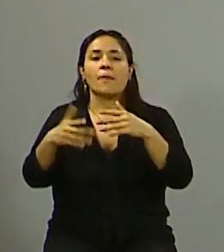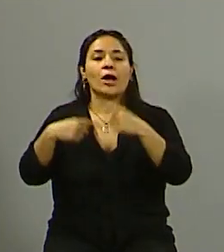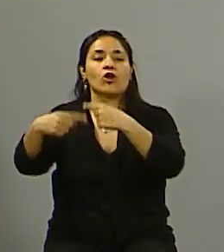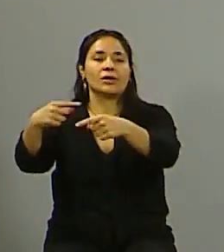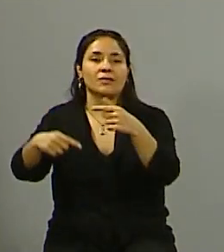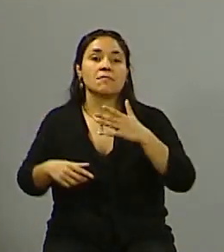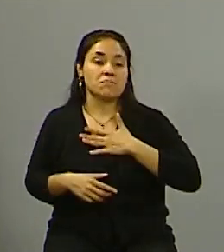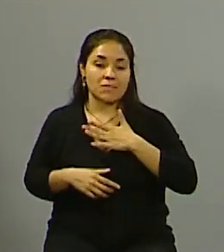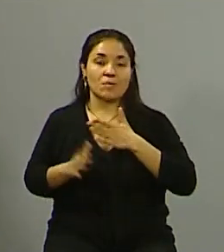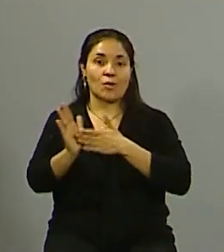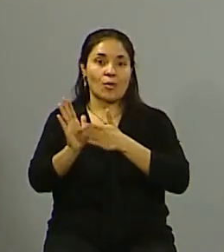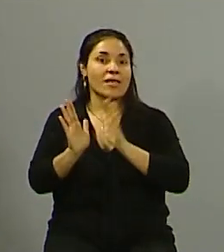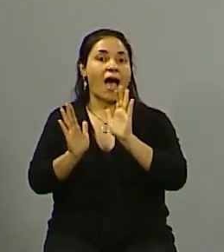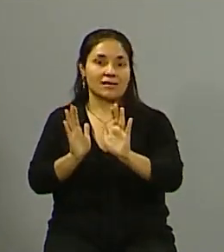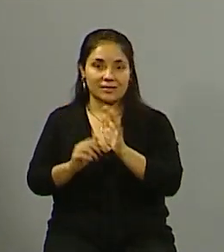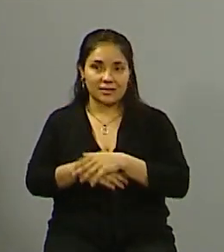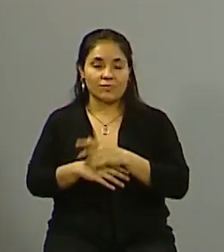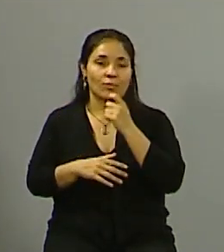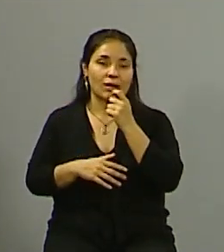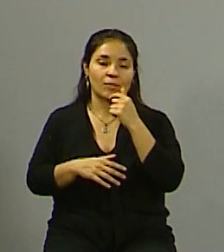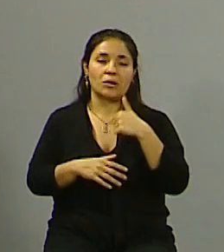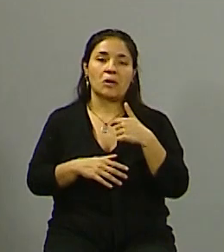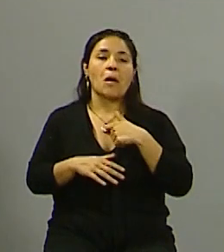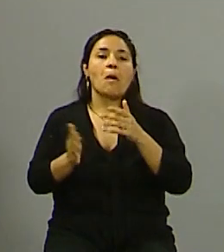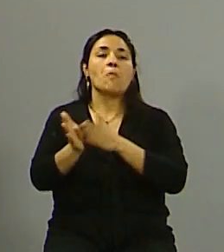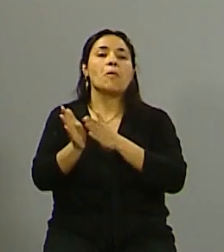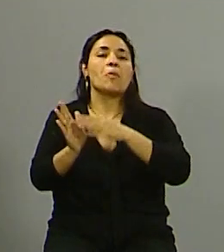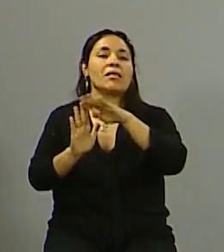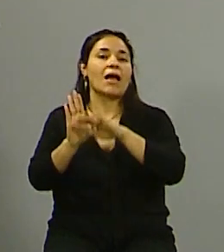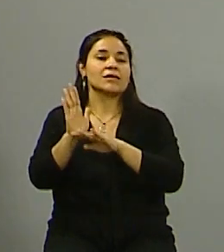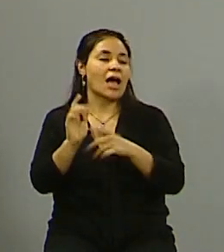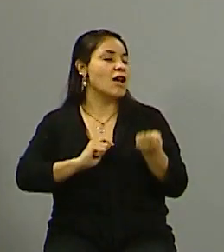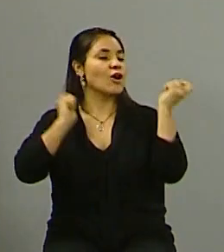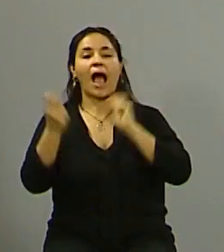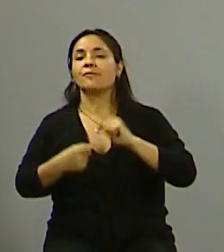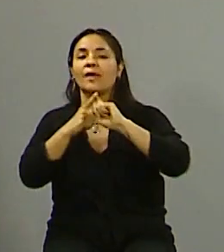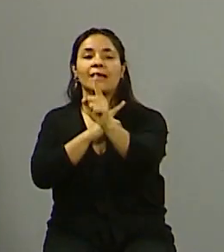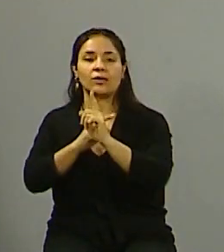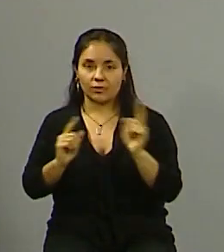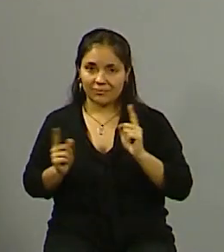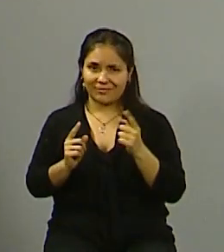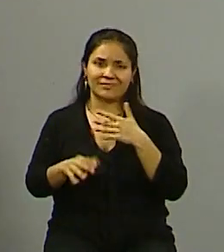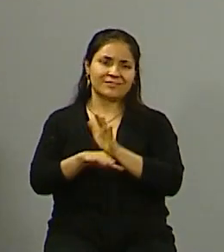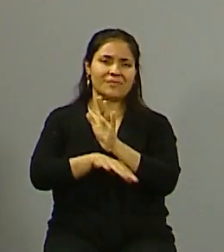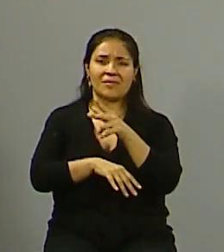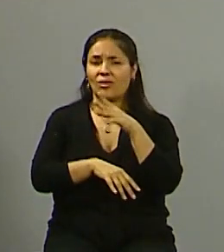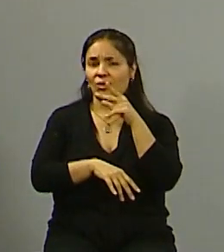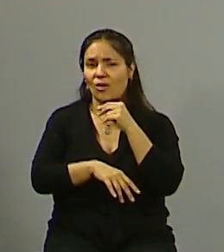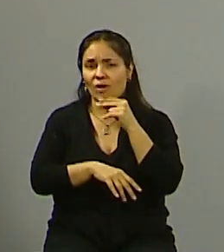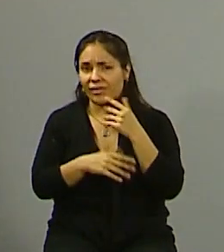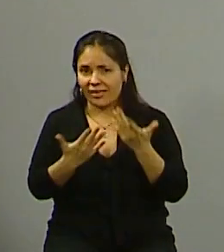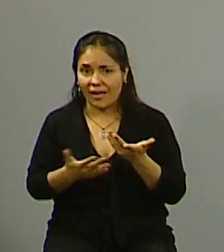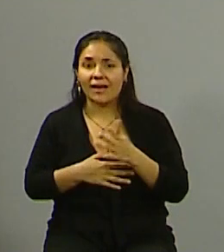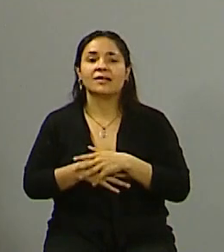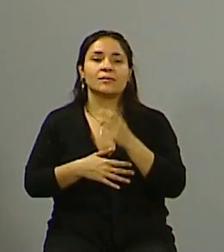propuesta. Yo sería un idiota si tuviese propuestas distintas. Entonces decimos, bueno, estamos refuncionalizando las principales arterias de Guadalcruz. Por